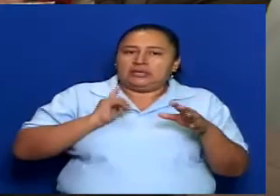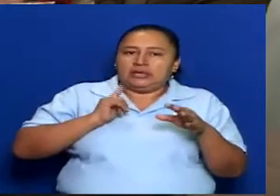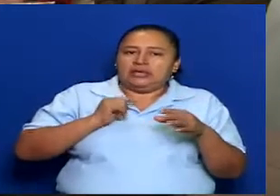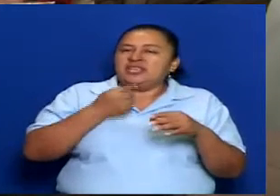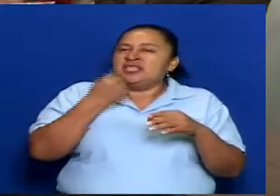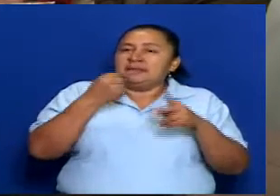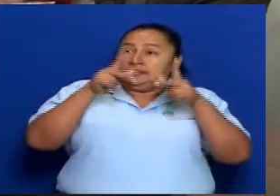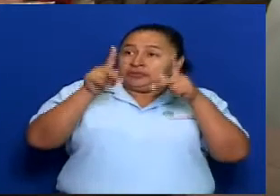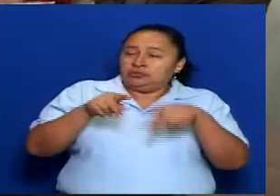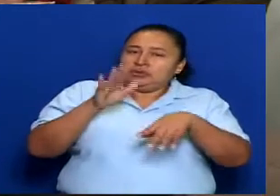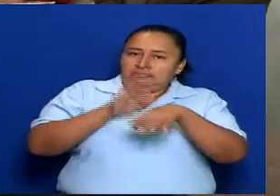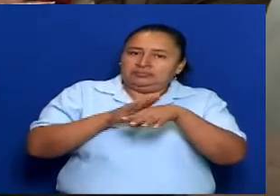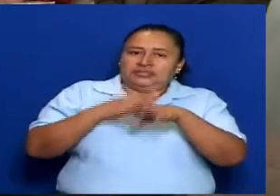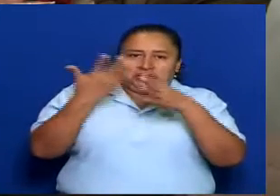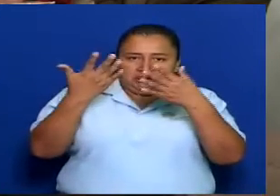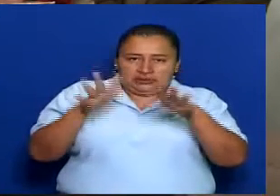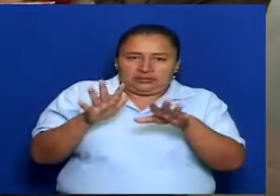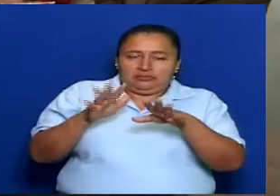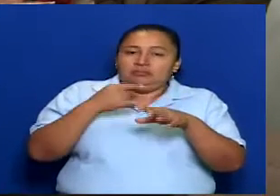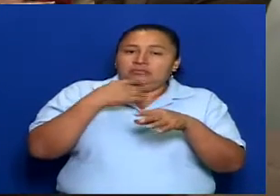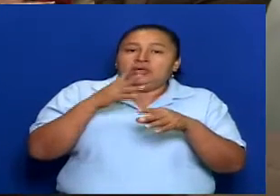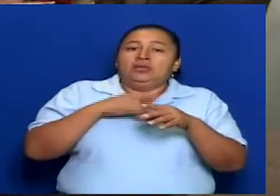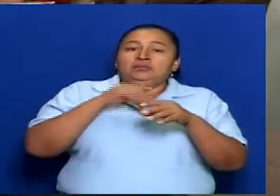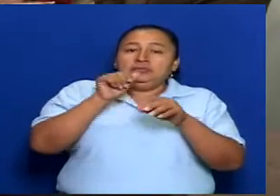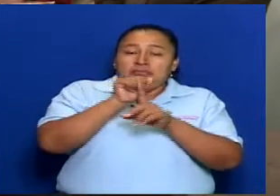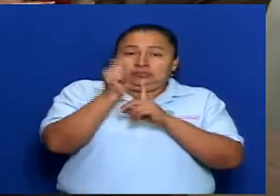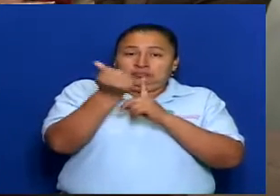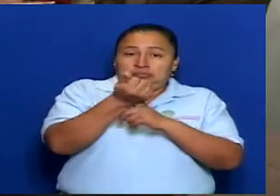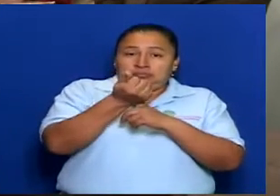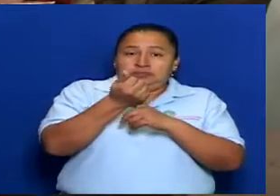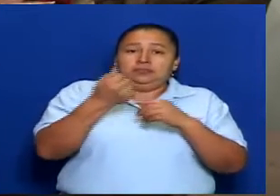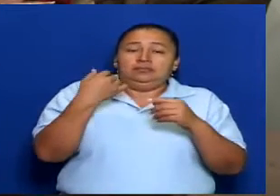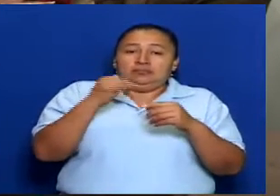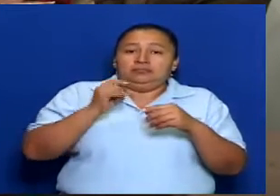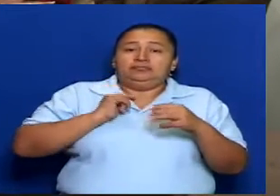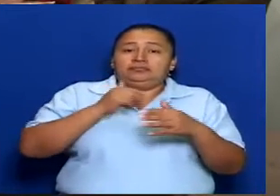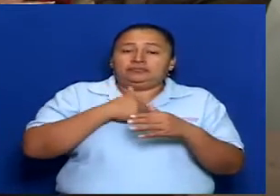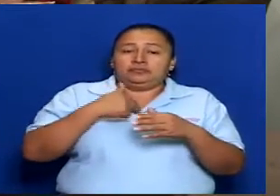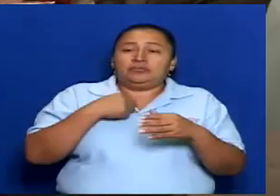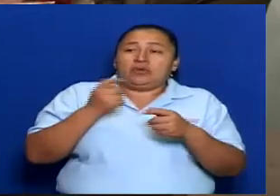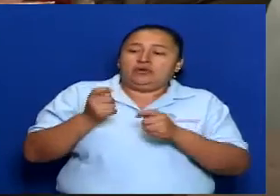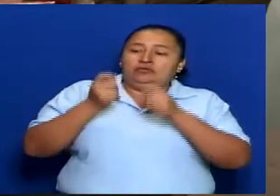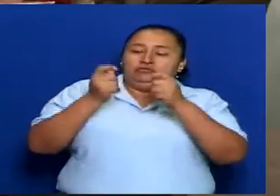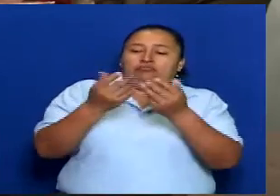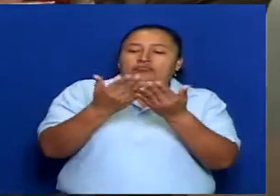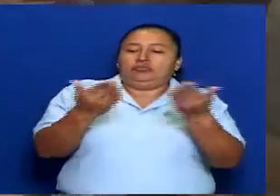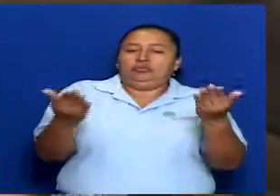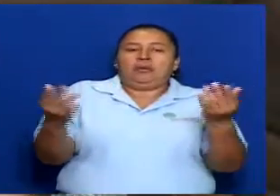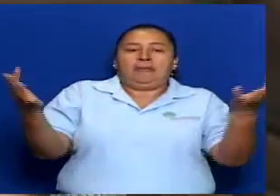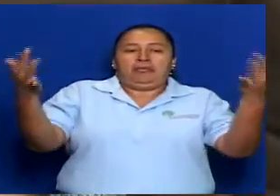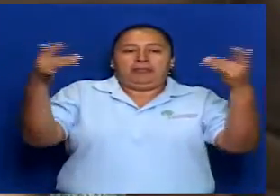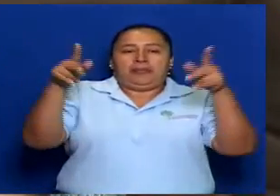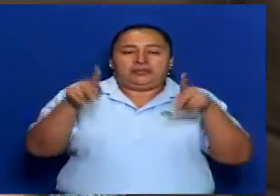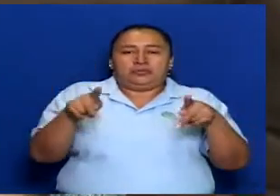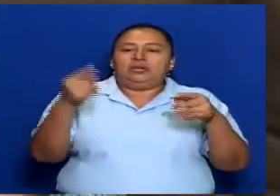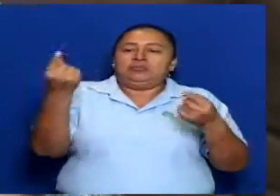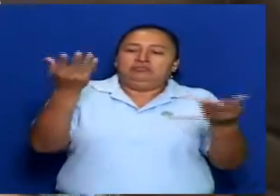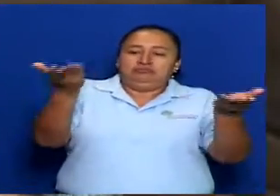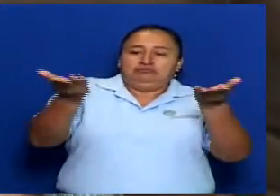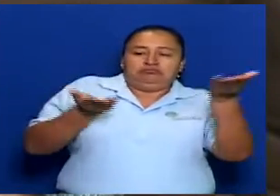quién, el consultor, porque la Asamblea hizo una oferta pública y